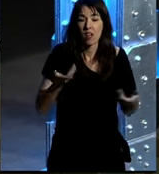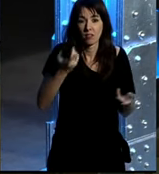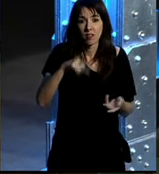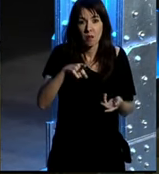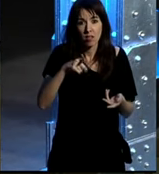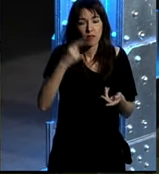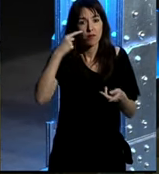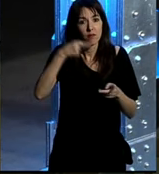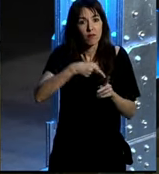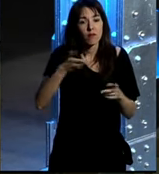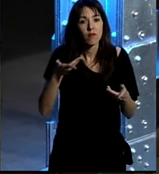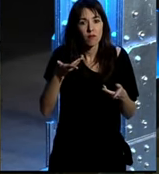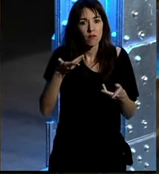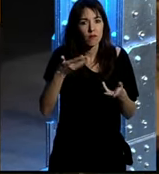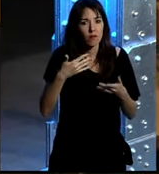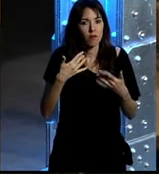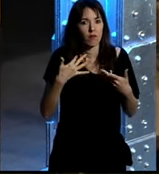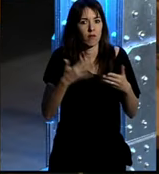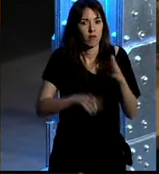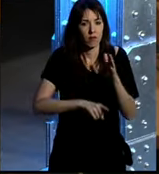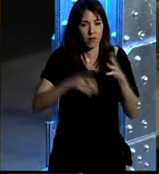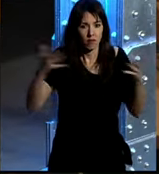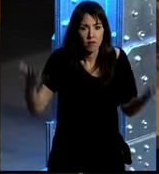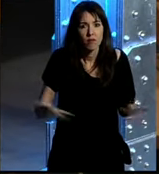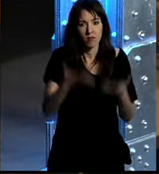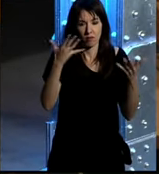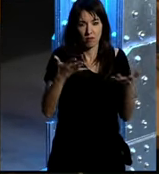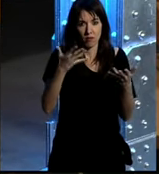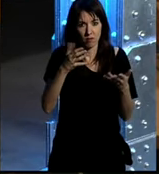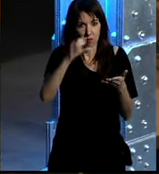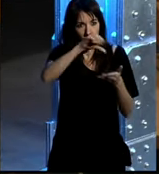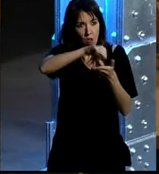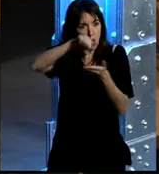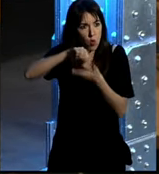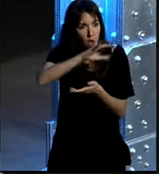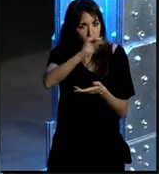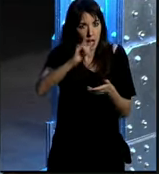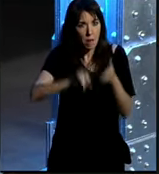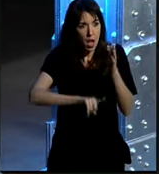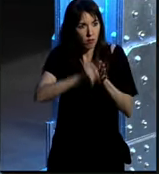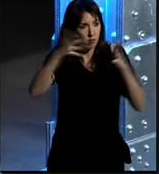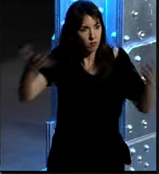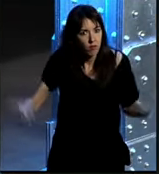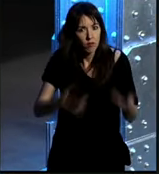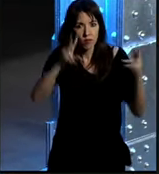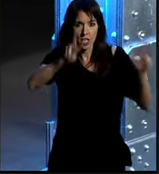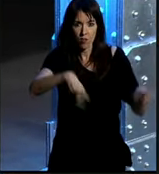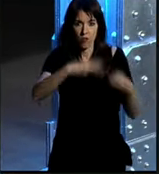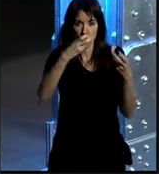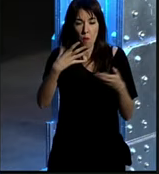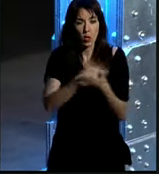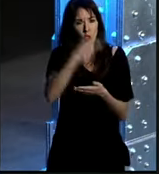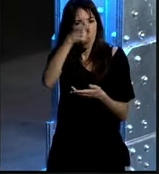trata de de acelerar y de impulsar en las sociedades en las que está presente esa revolución pero yo todos los datos